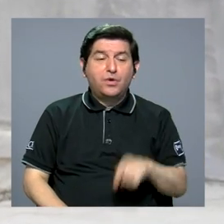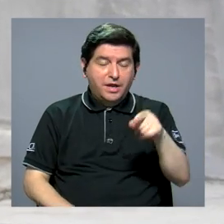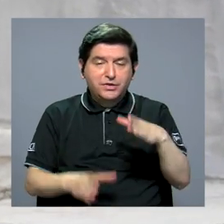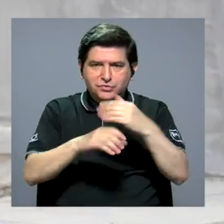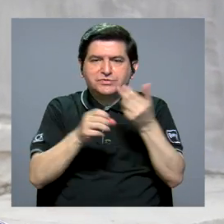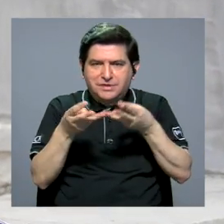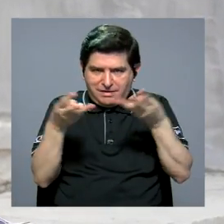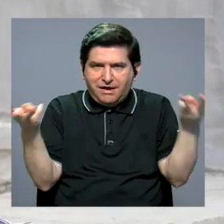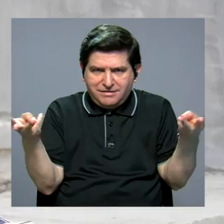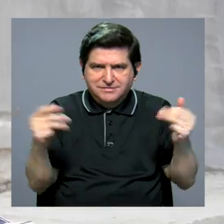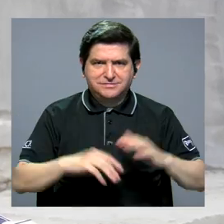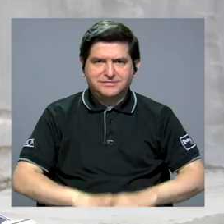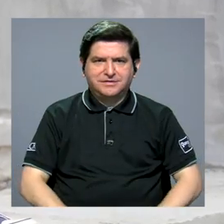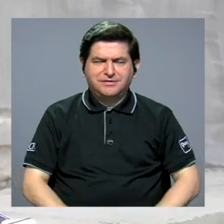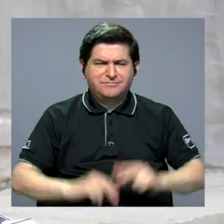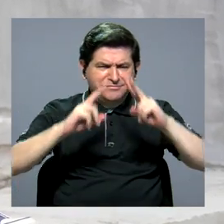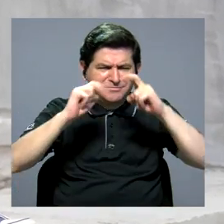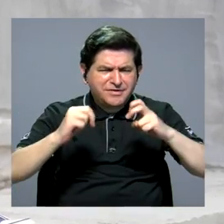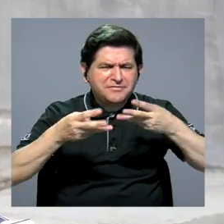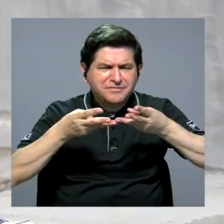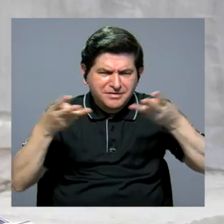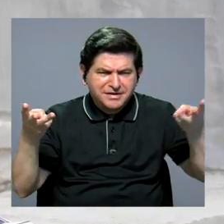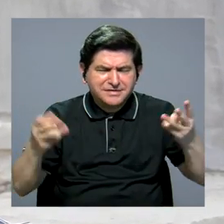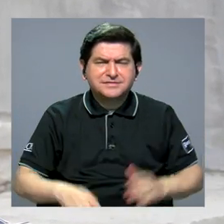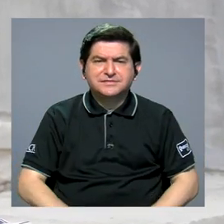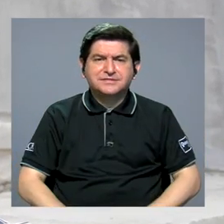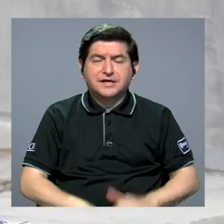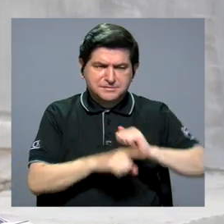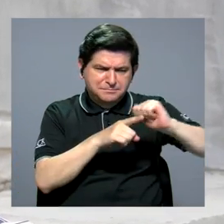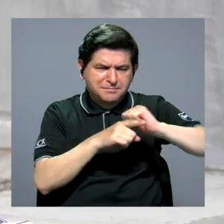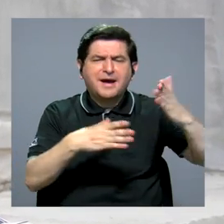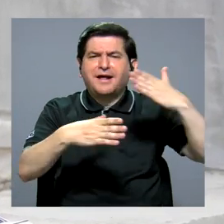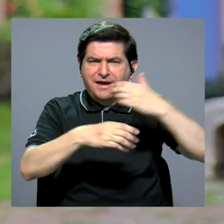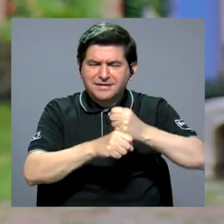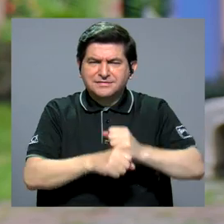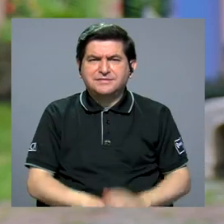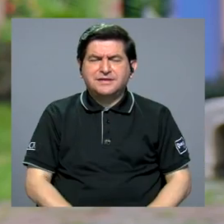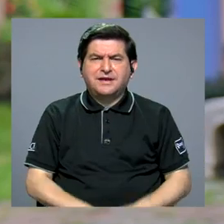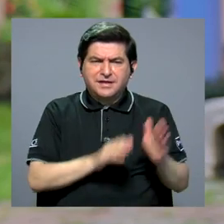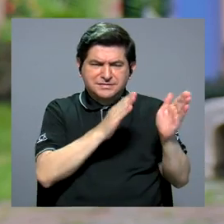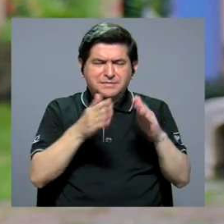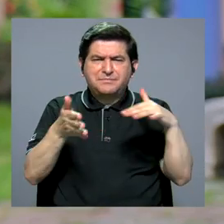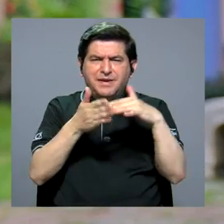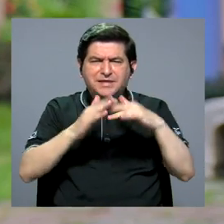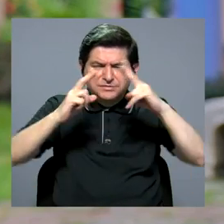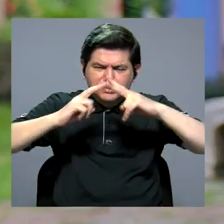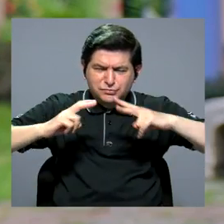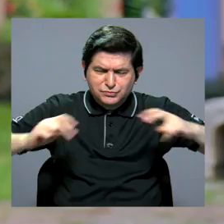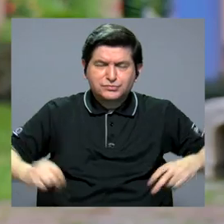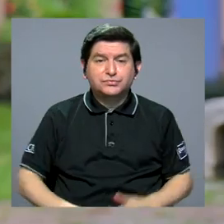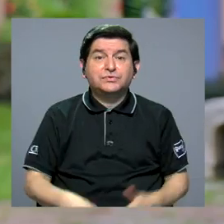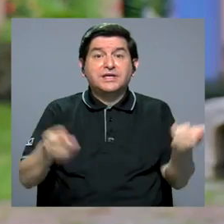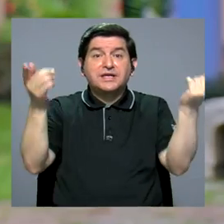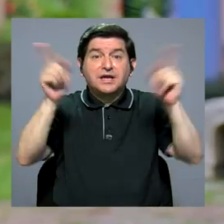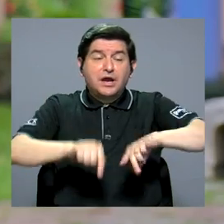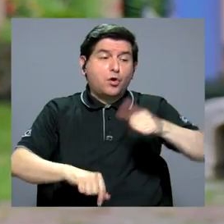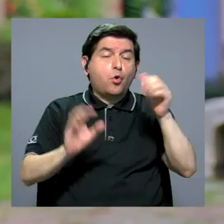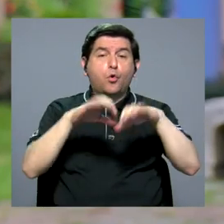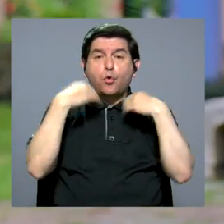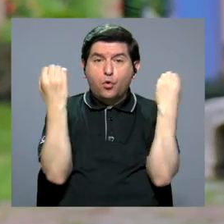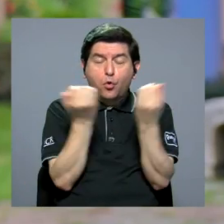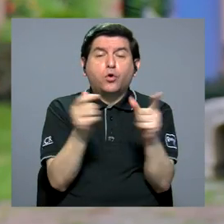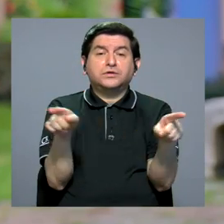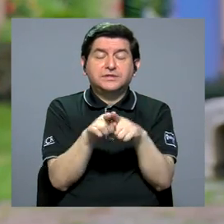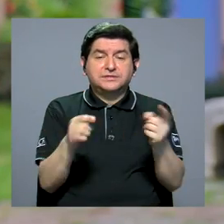materiales didácticos, revisan los materiales, crean los ejercicios, repasan los planes de estudio y en dado caso con otras